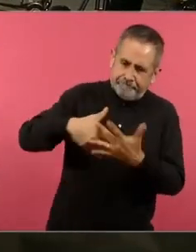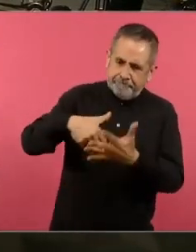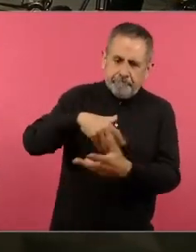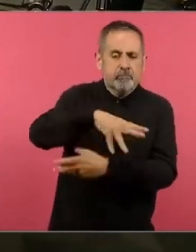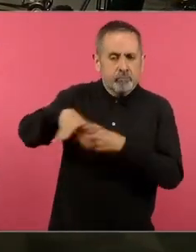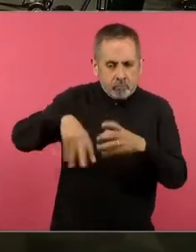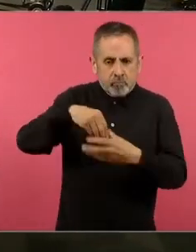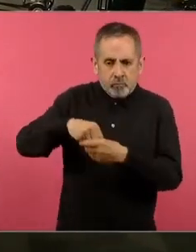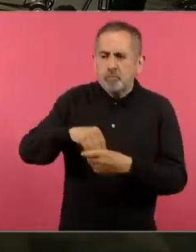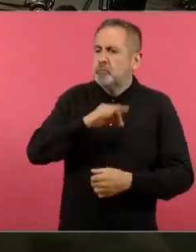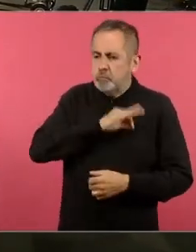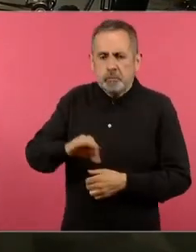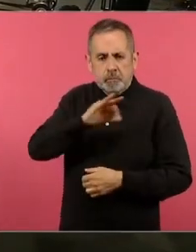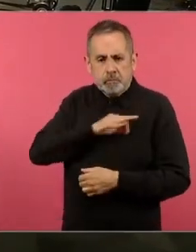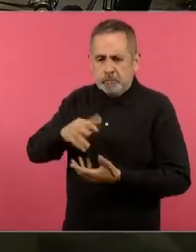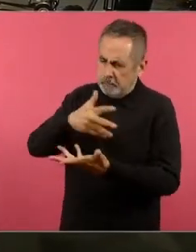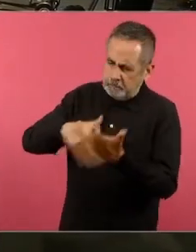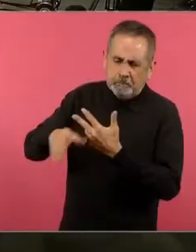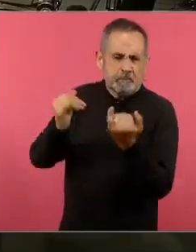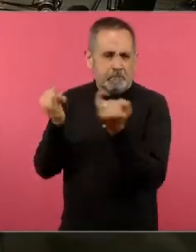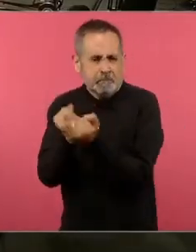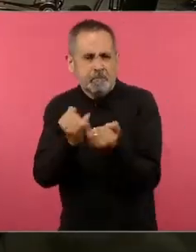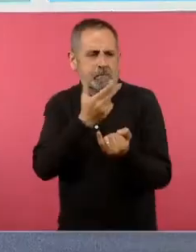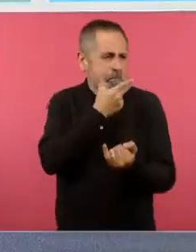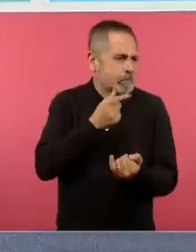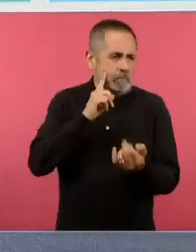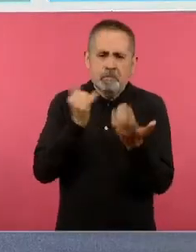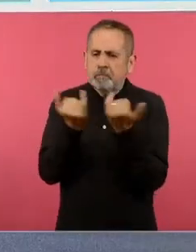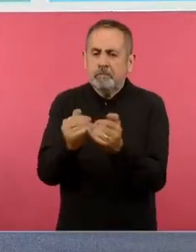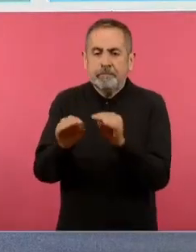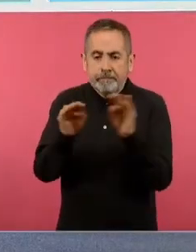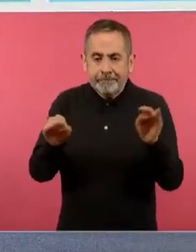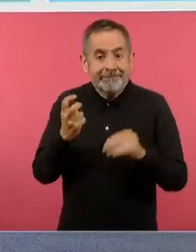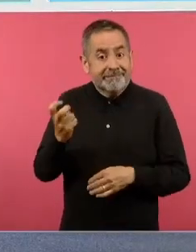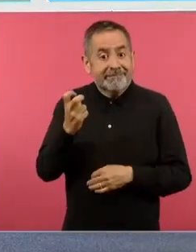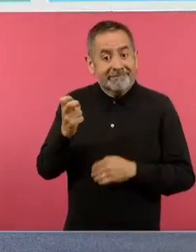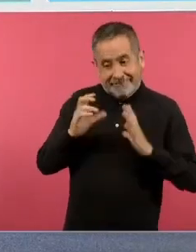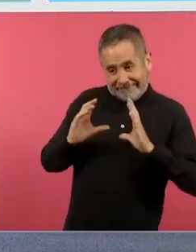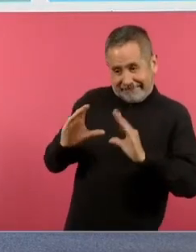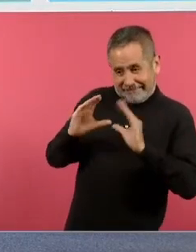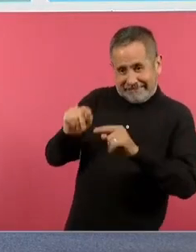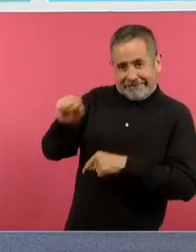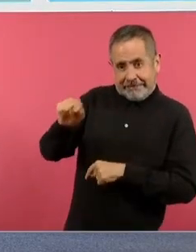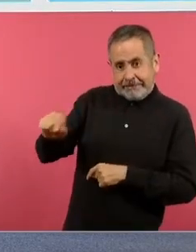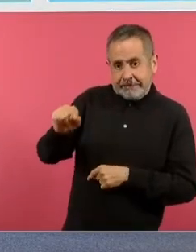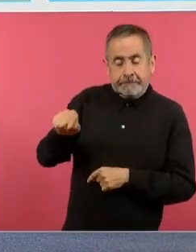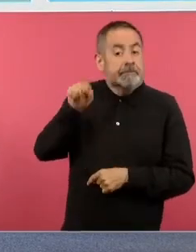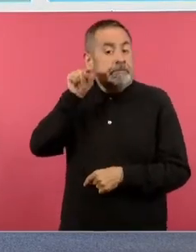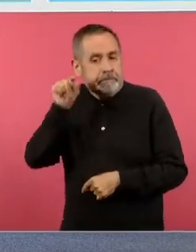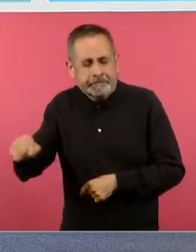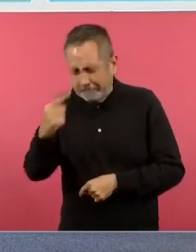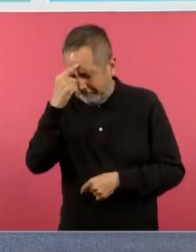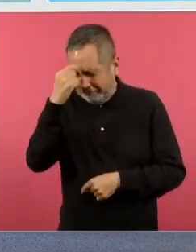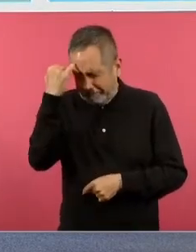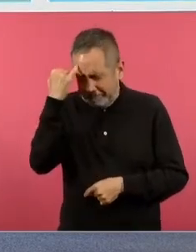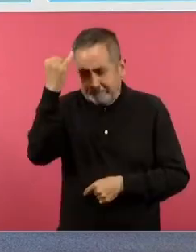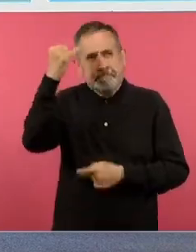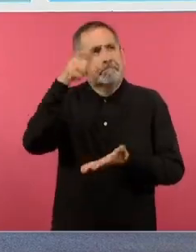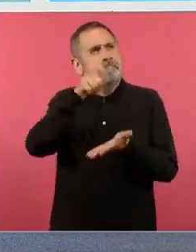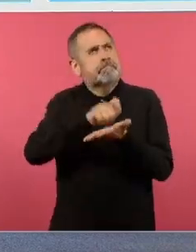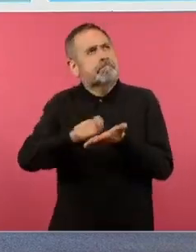papel protagónico y al reimaginar esas historias van a escribir juntos una nueva historia